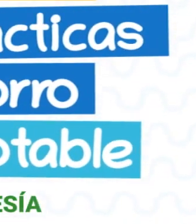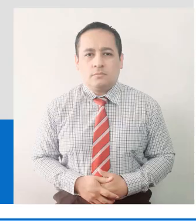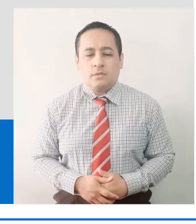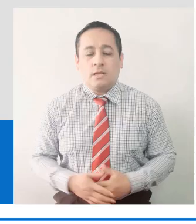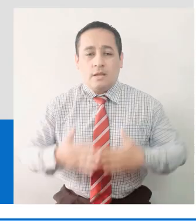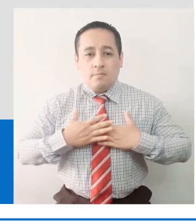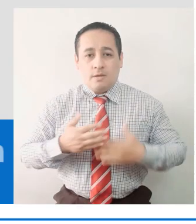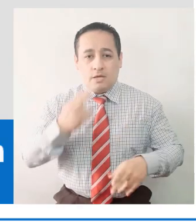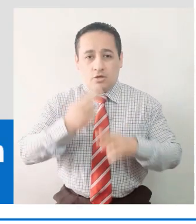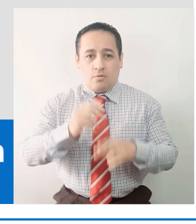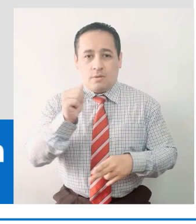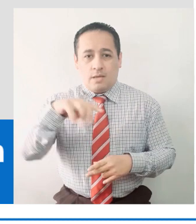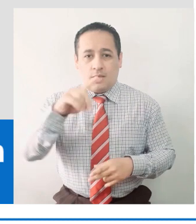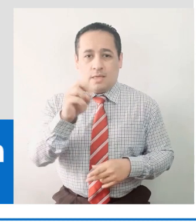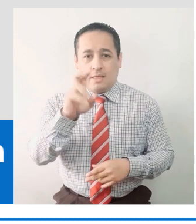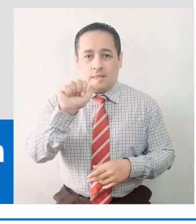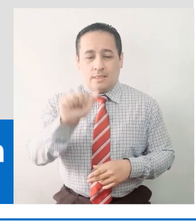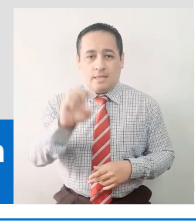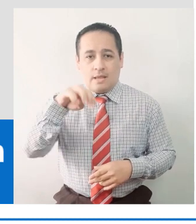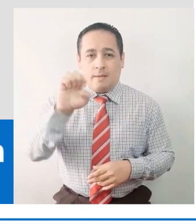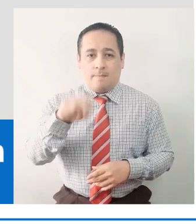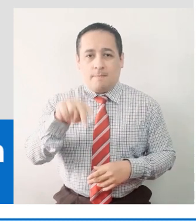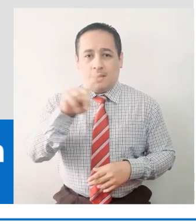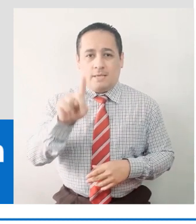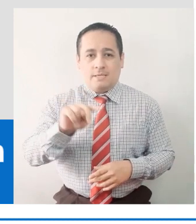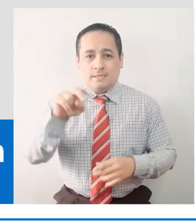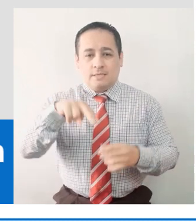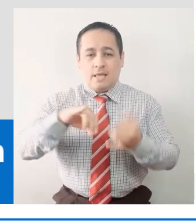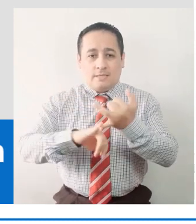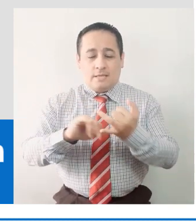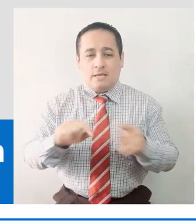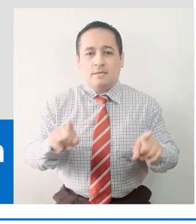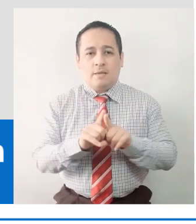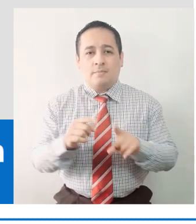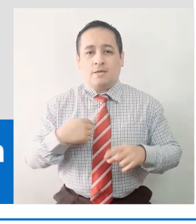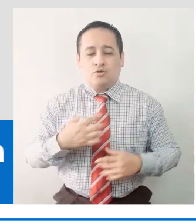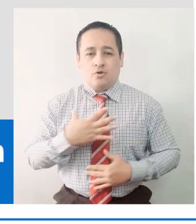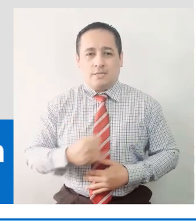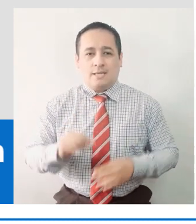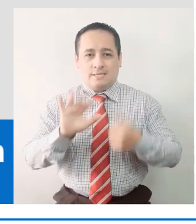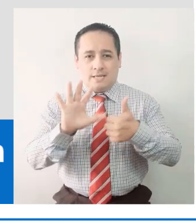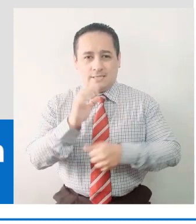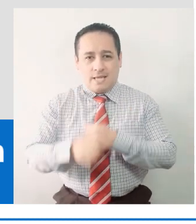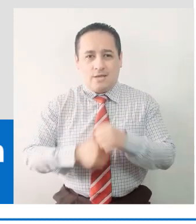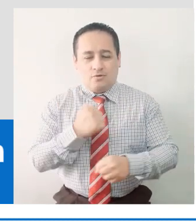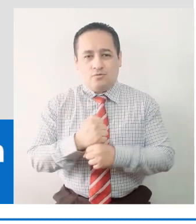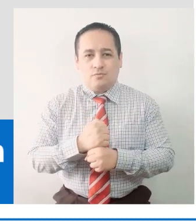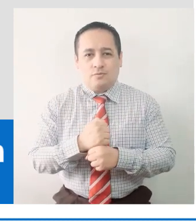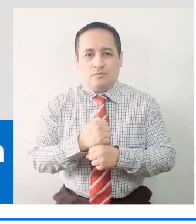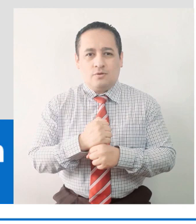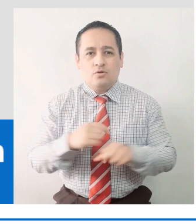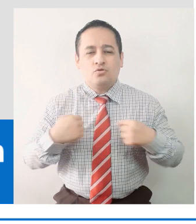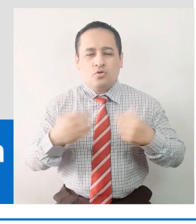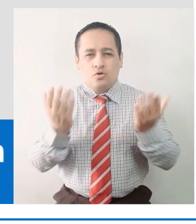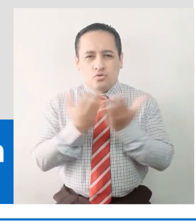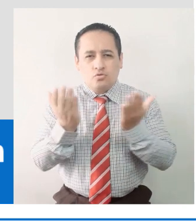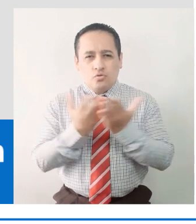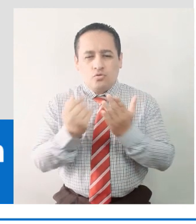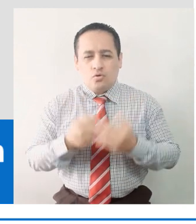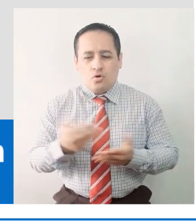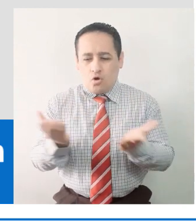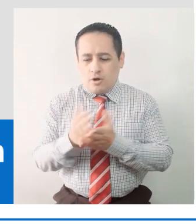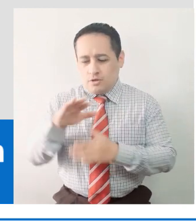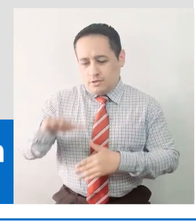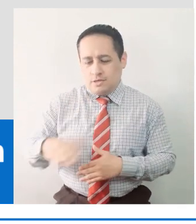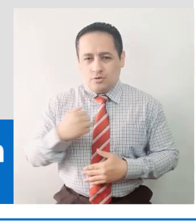Mi nombre es Andrea Valentina Mestanza Marín y tengo 6 años. Estudio